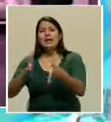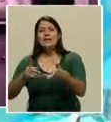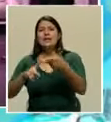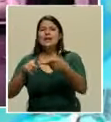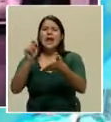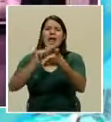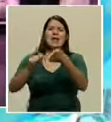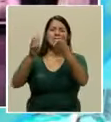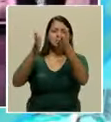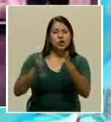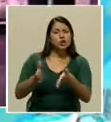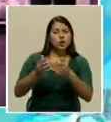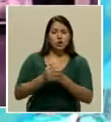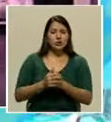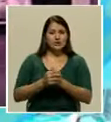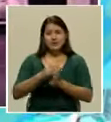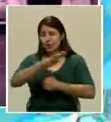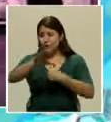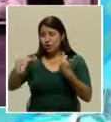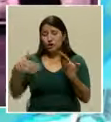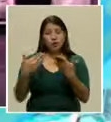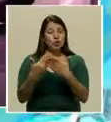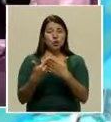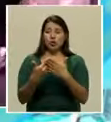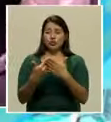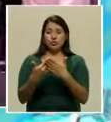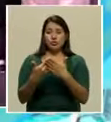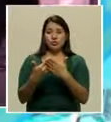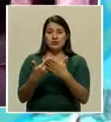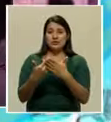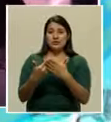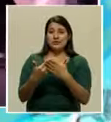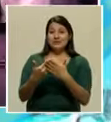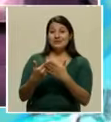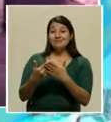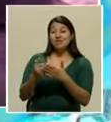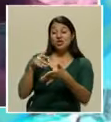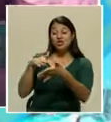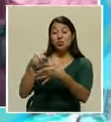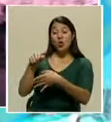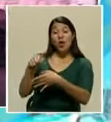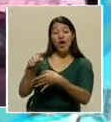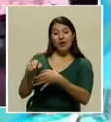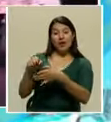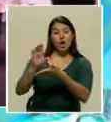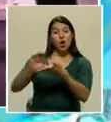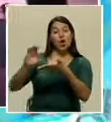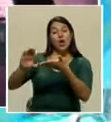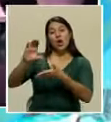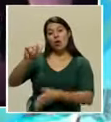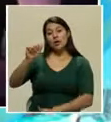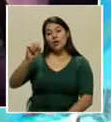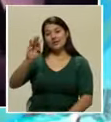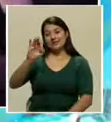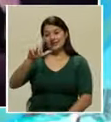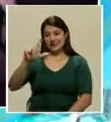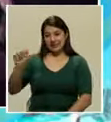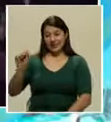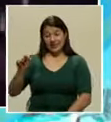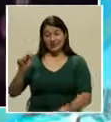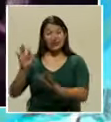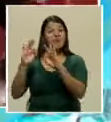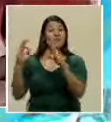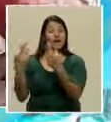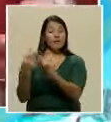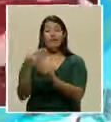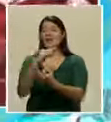escritores. Todos son una de esa gran familia Castella. Y todos crecimos